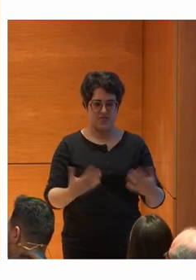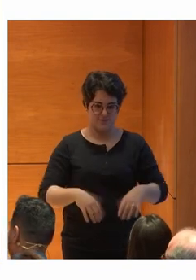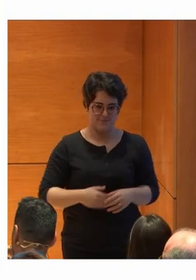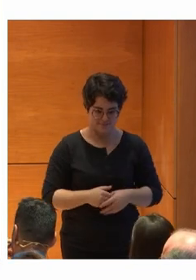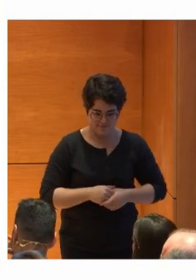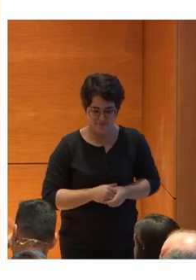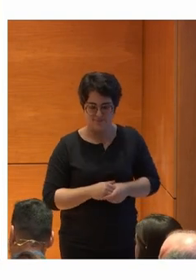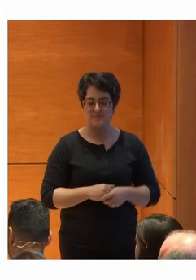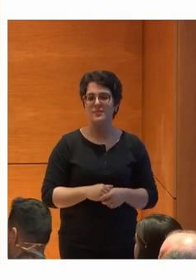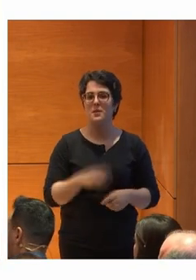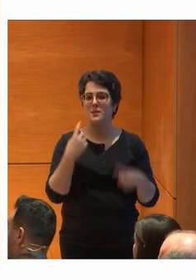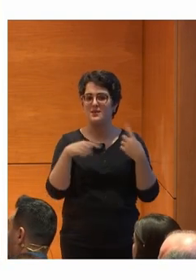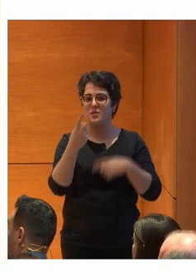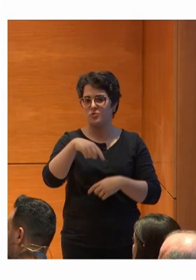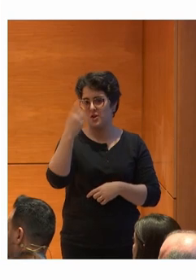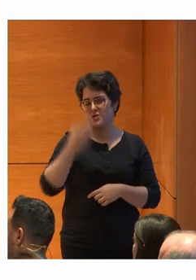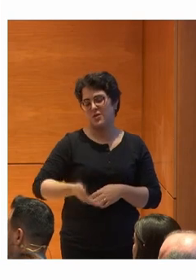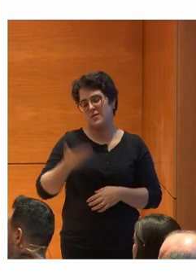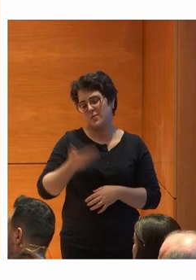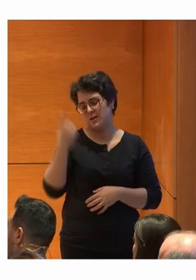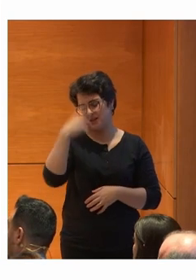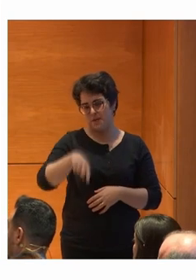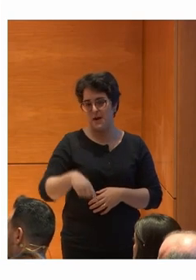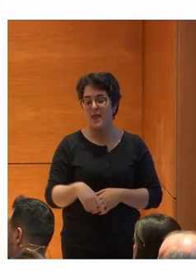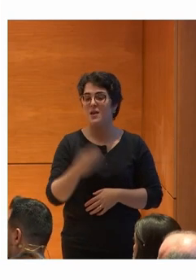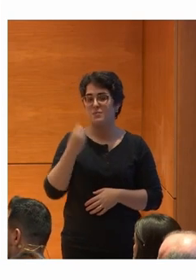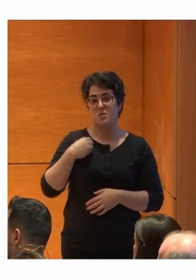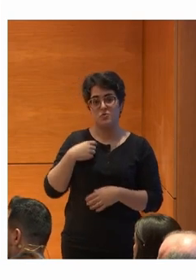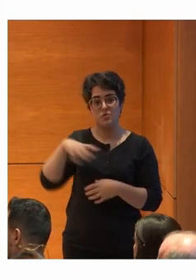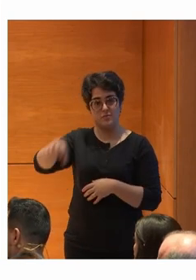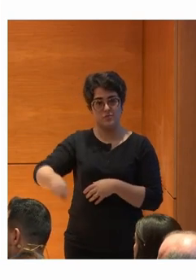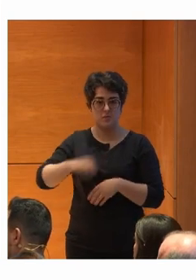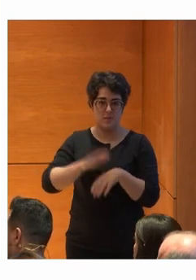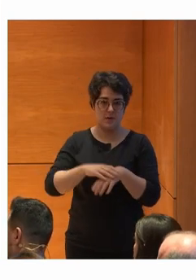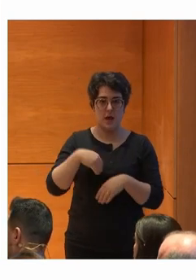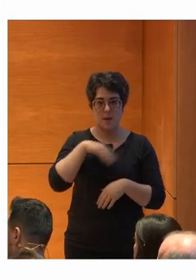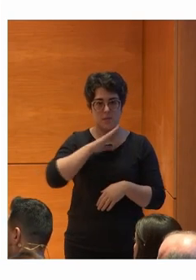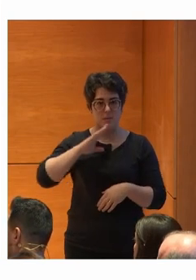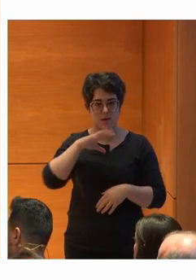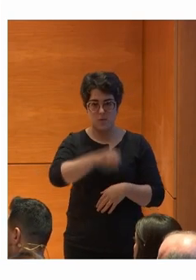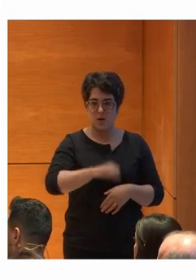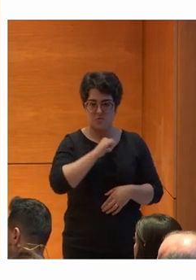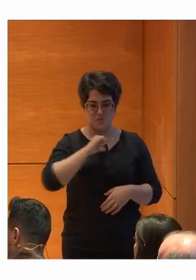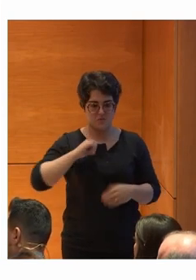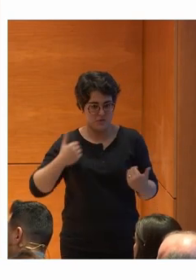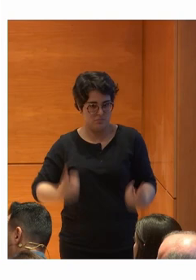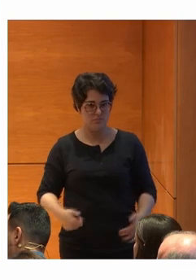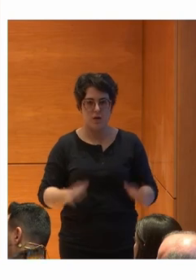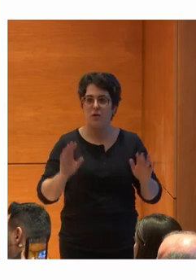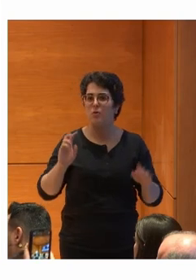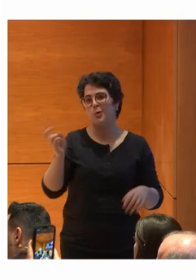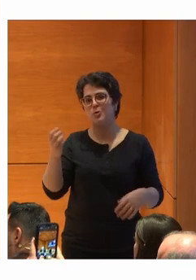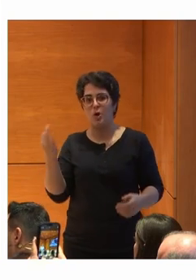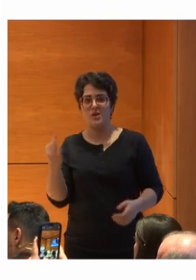Un mensaje Que es importante Que conozcáis Una cosa es La Alexa Que yo me puedo comprar Para ponerla a mi madre O a nivel particular Y otra cosa es